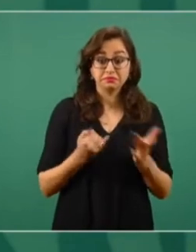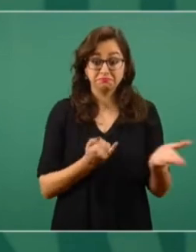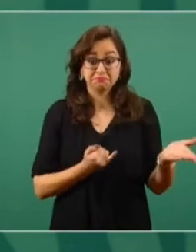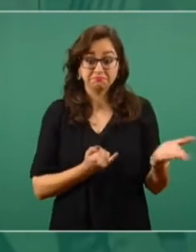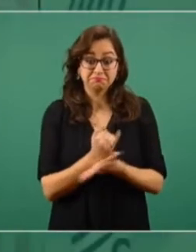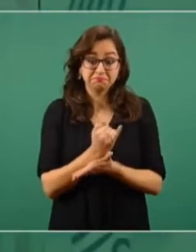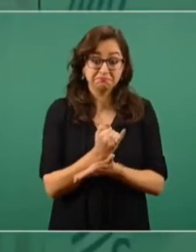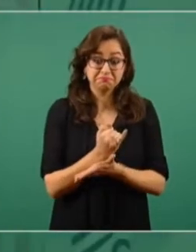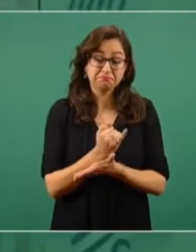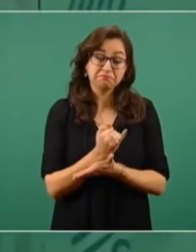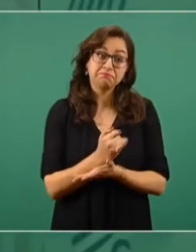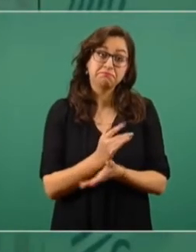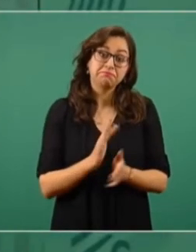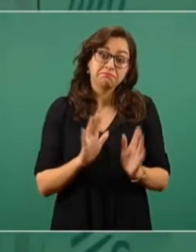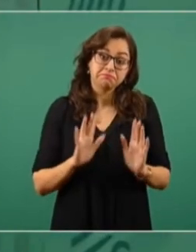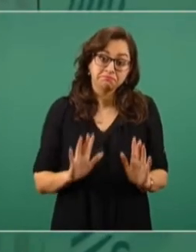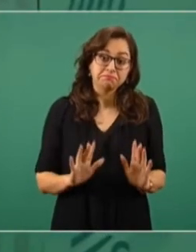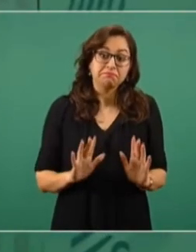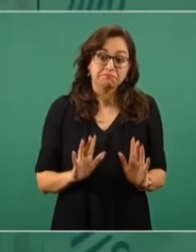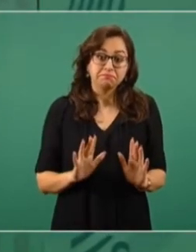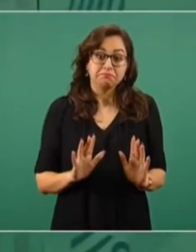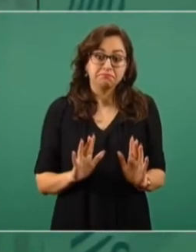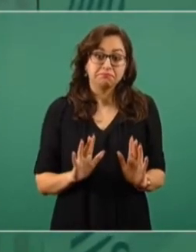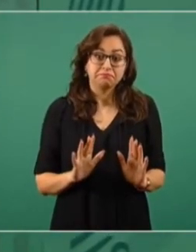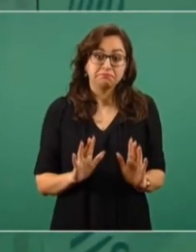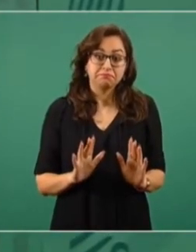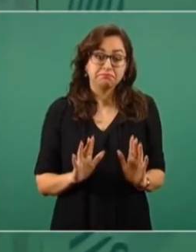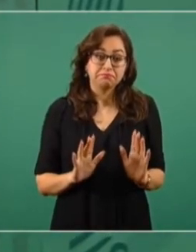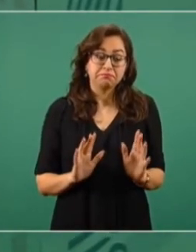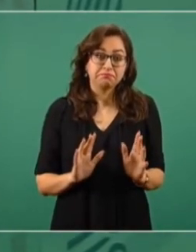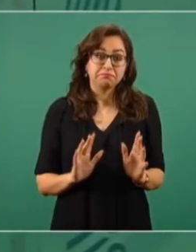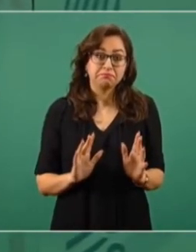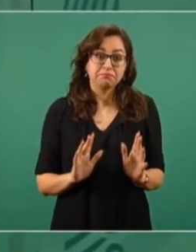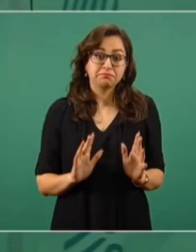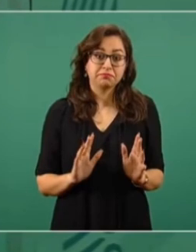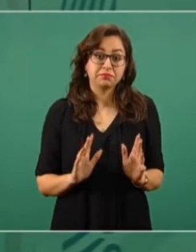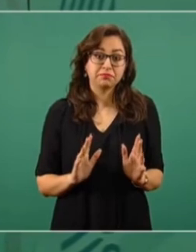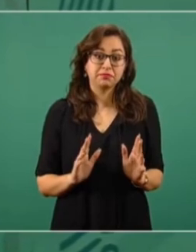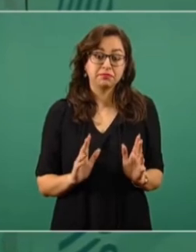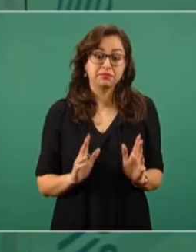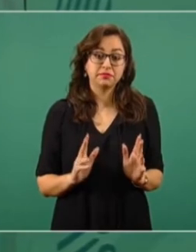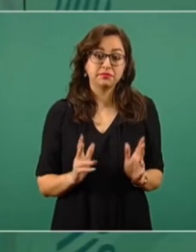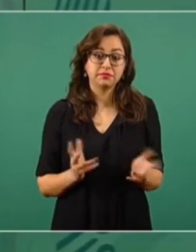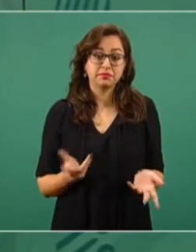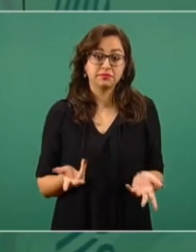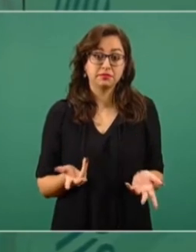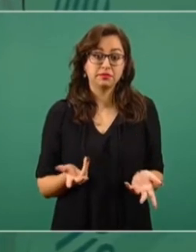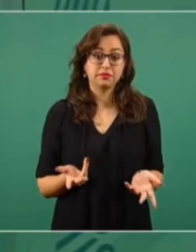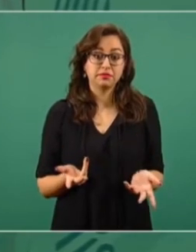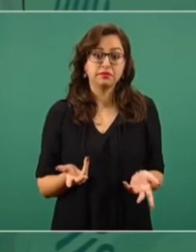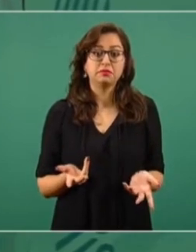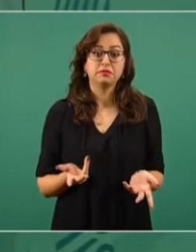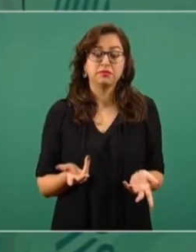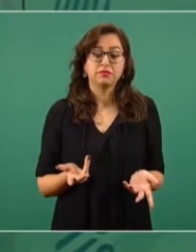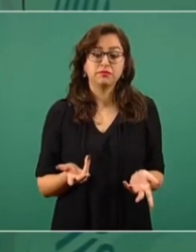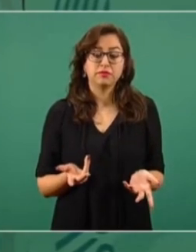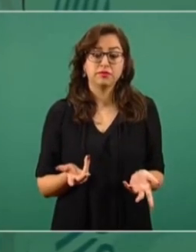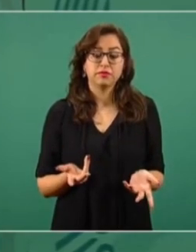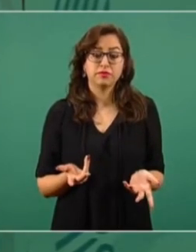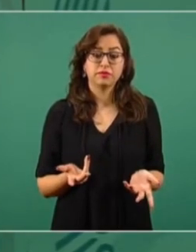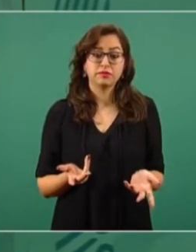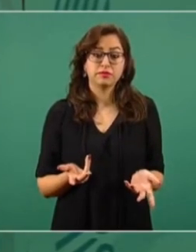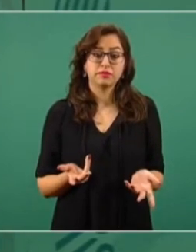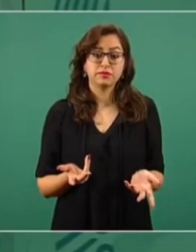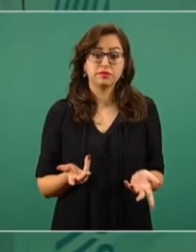hay ya una medida en donde temporalmente se